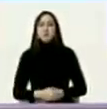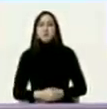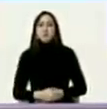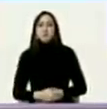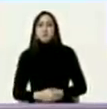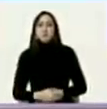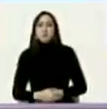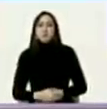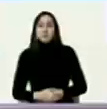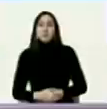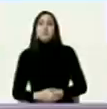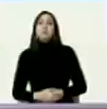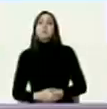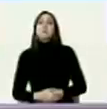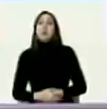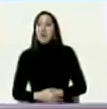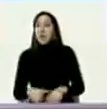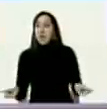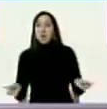están secuestradas